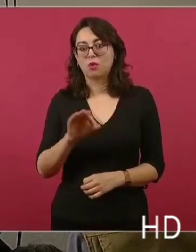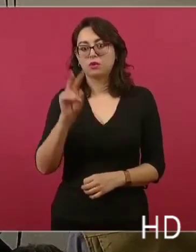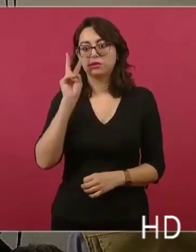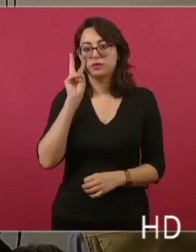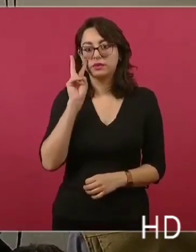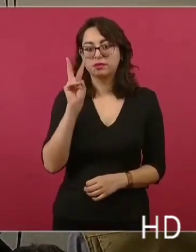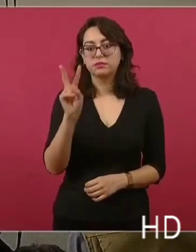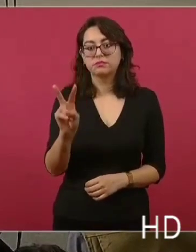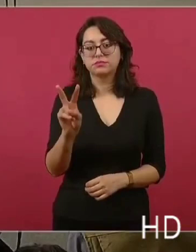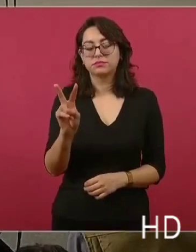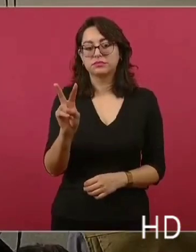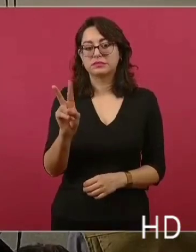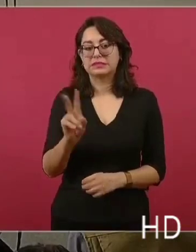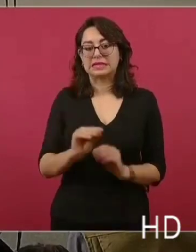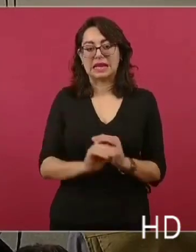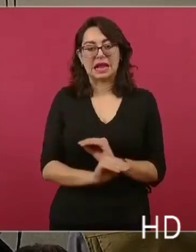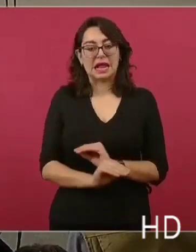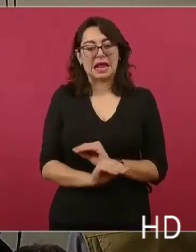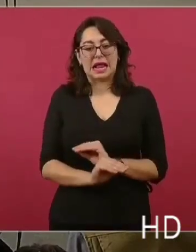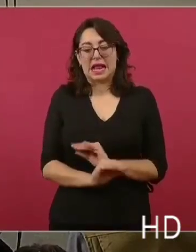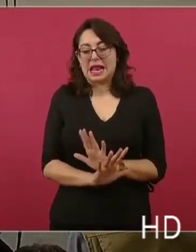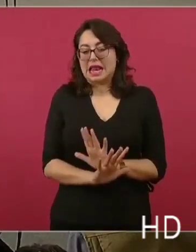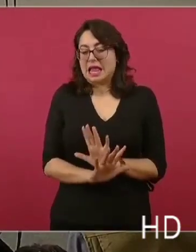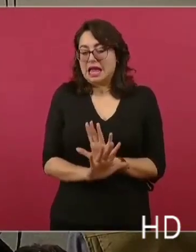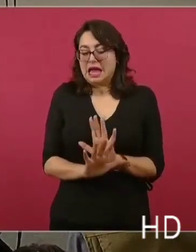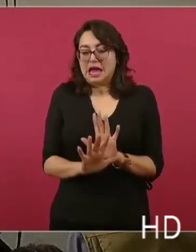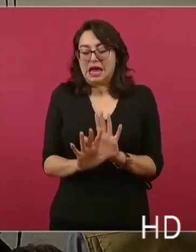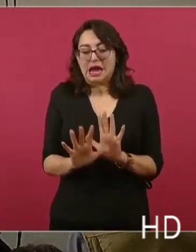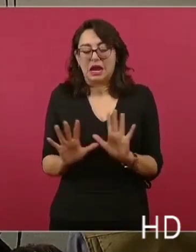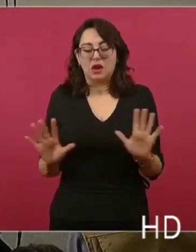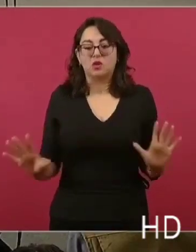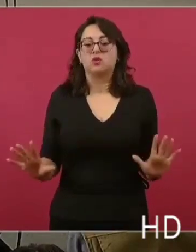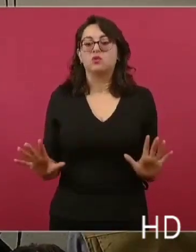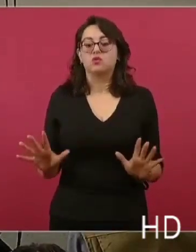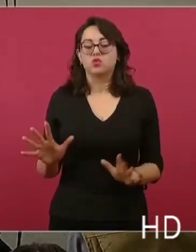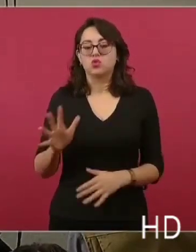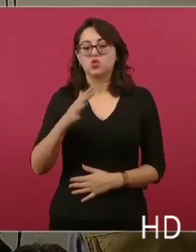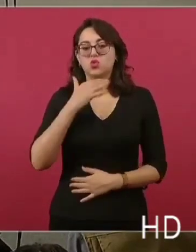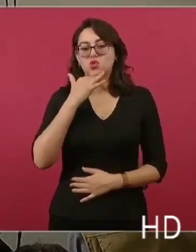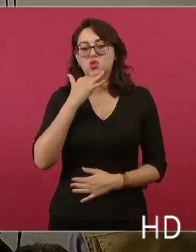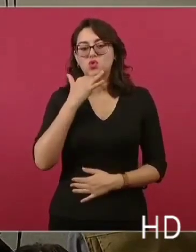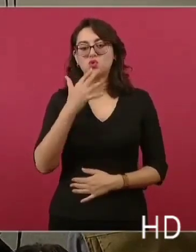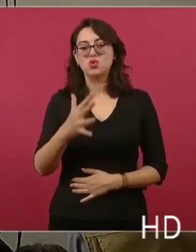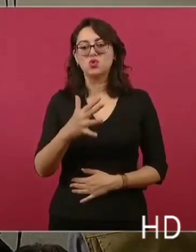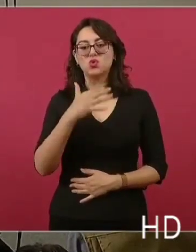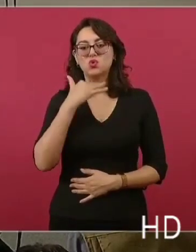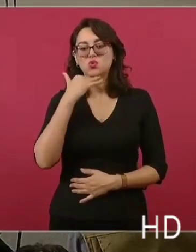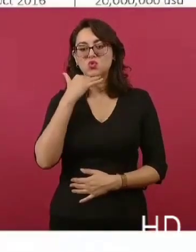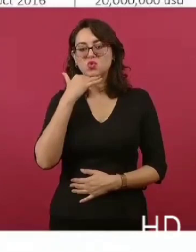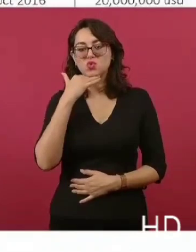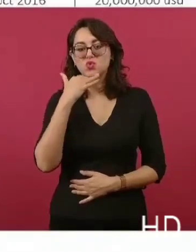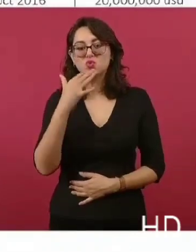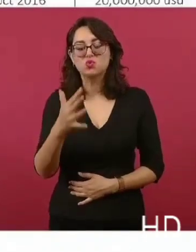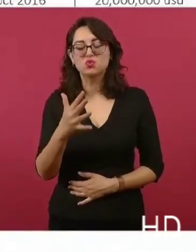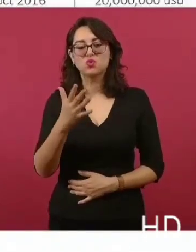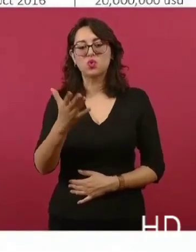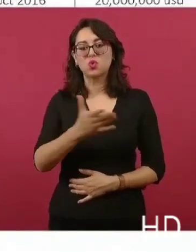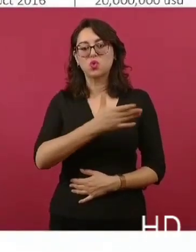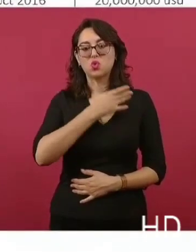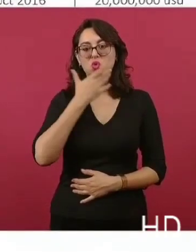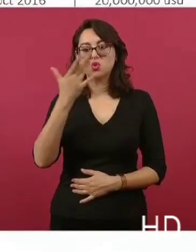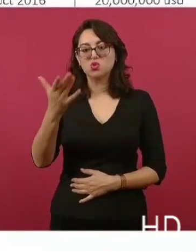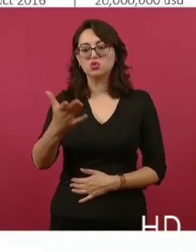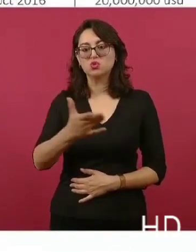es un caso concreto en el que se muestra cómo operaba el sistema de la corrupción durante